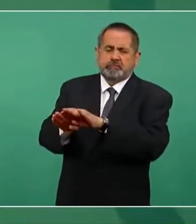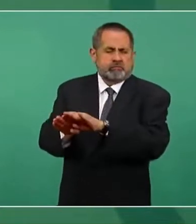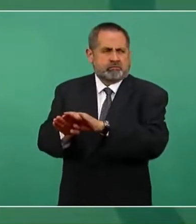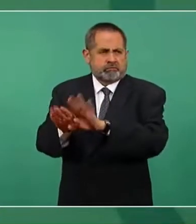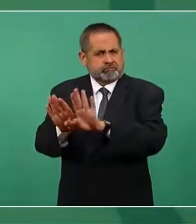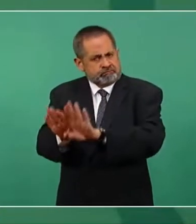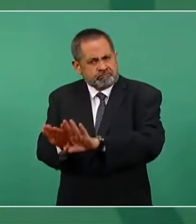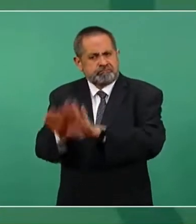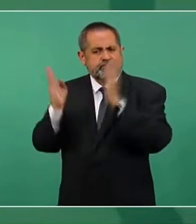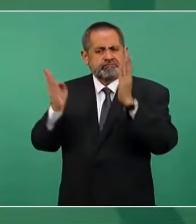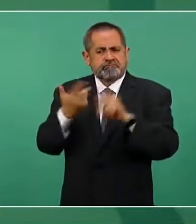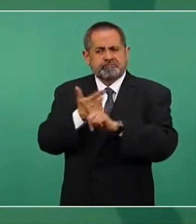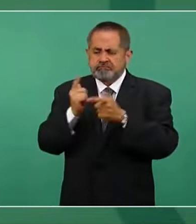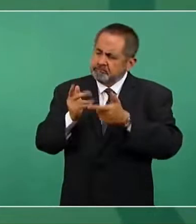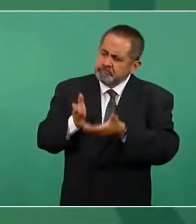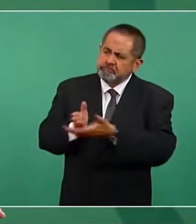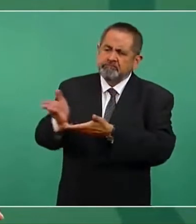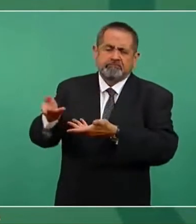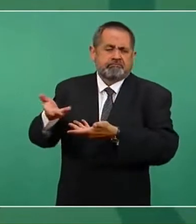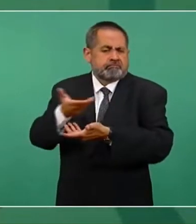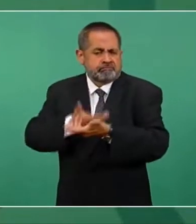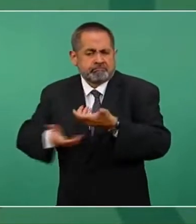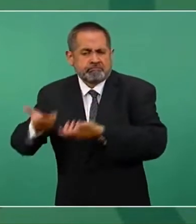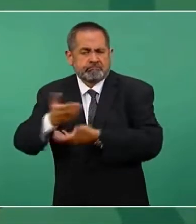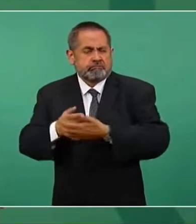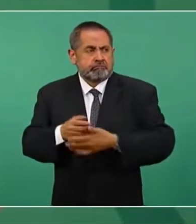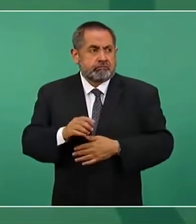Esto no es novedad,